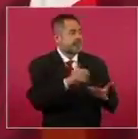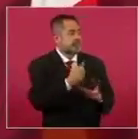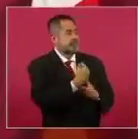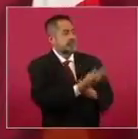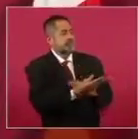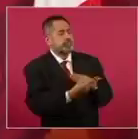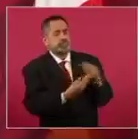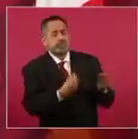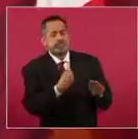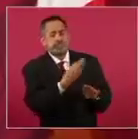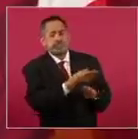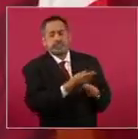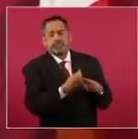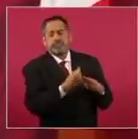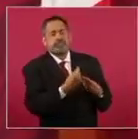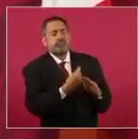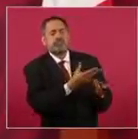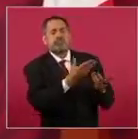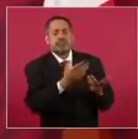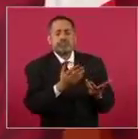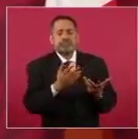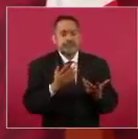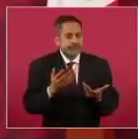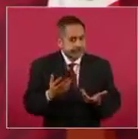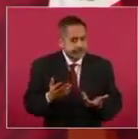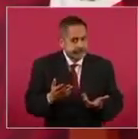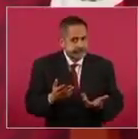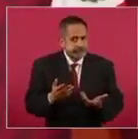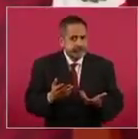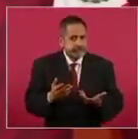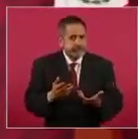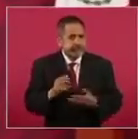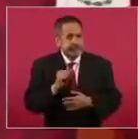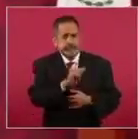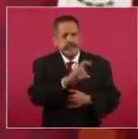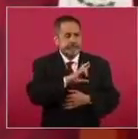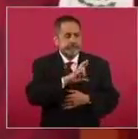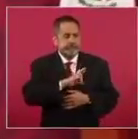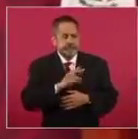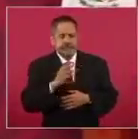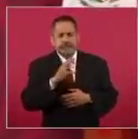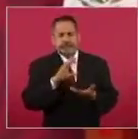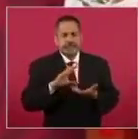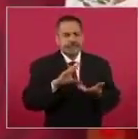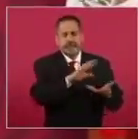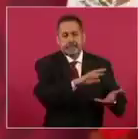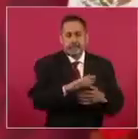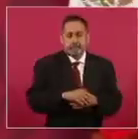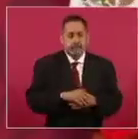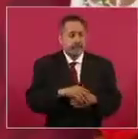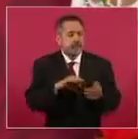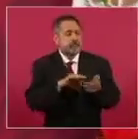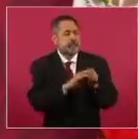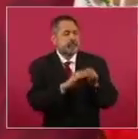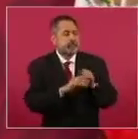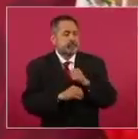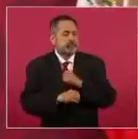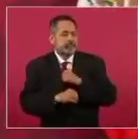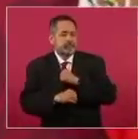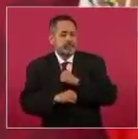a particulares, en algunos casos a sus allegados.